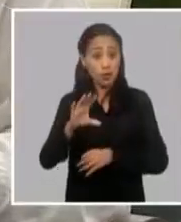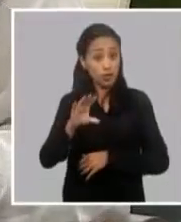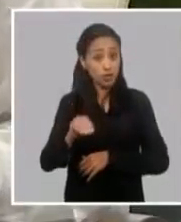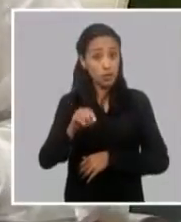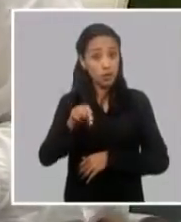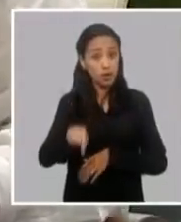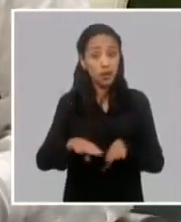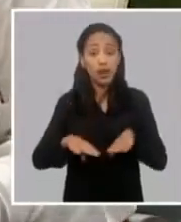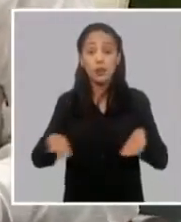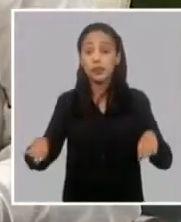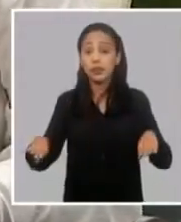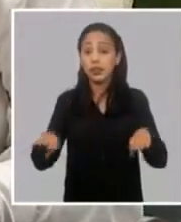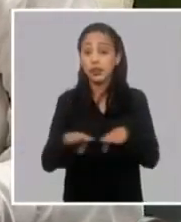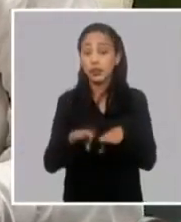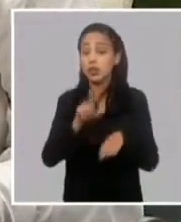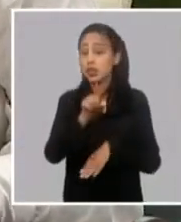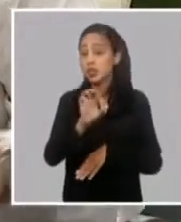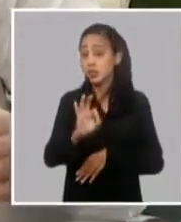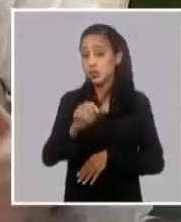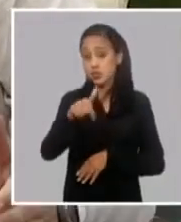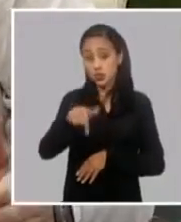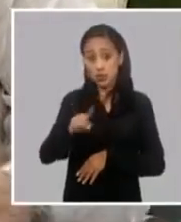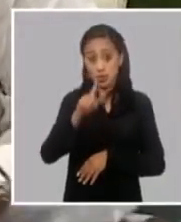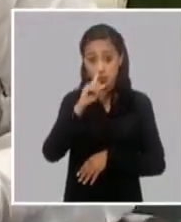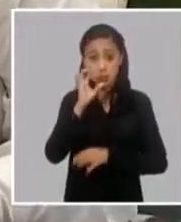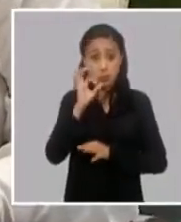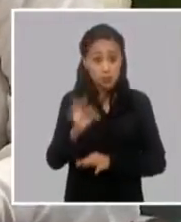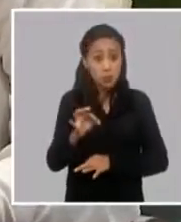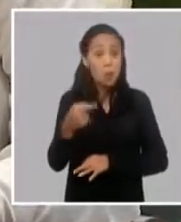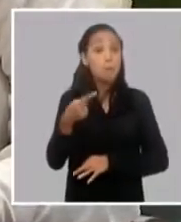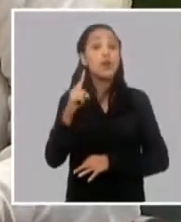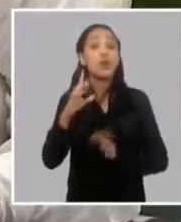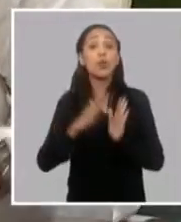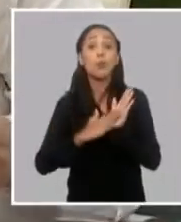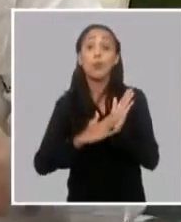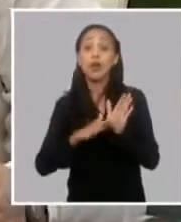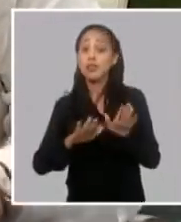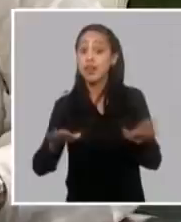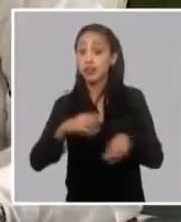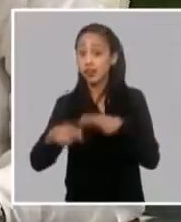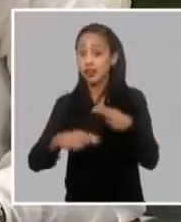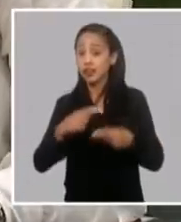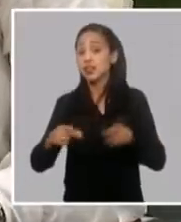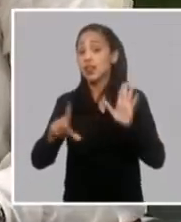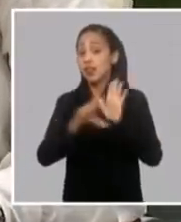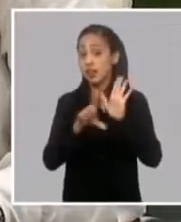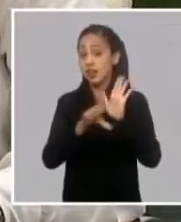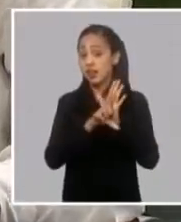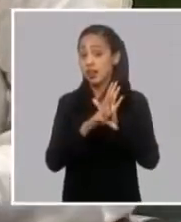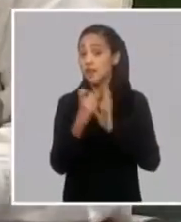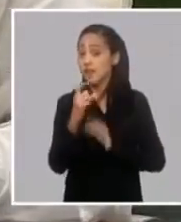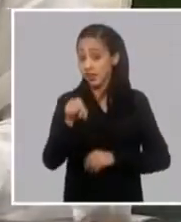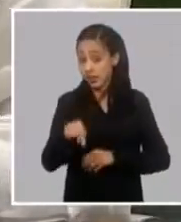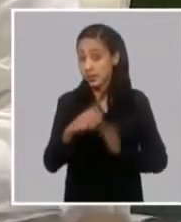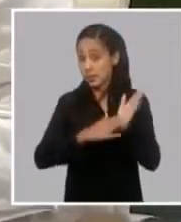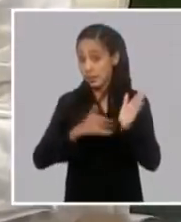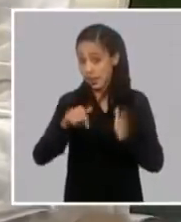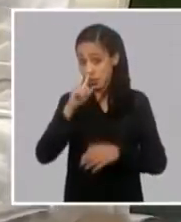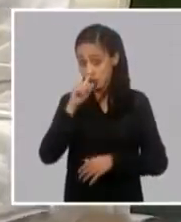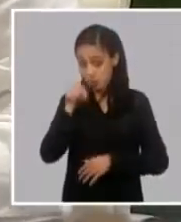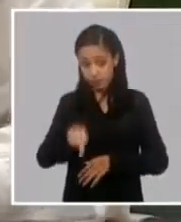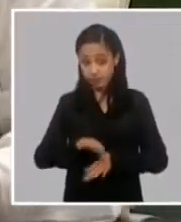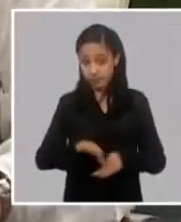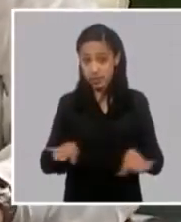redonda el 18 de junio en menos de un mes están elaboradas las normas y en lo que resta el mes de julio podremos ya